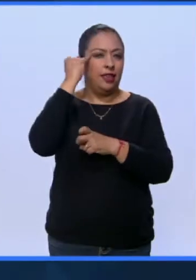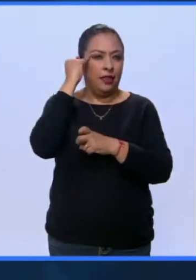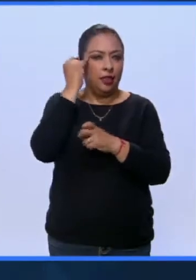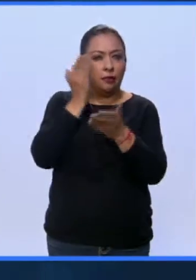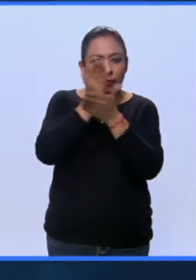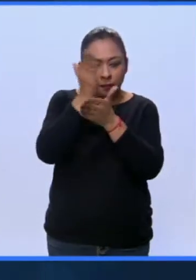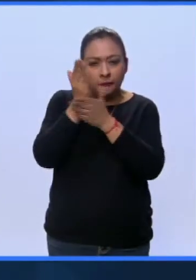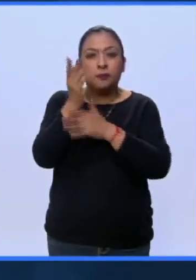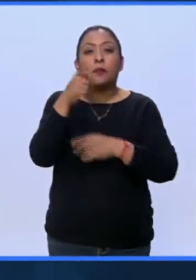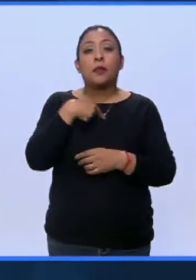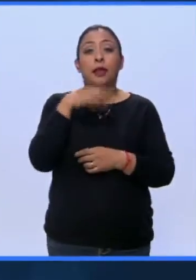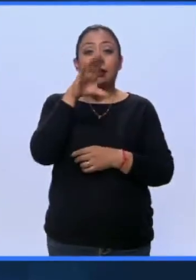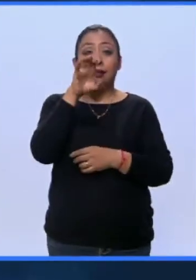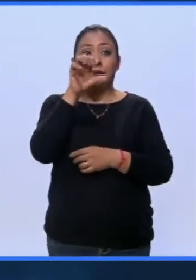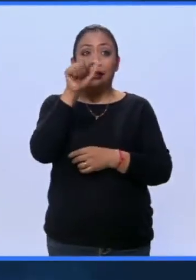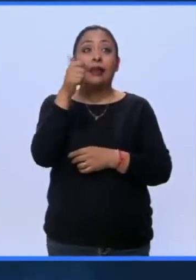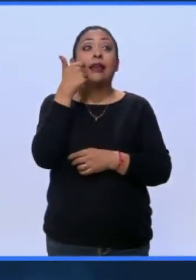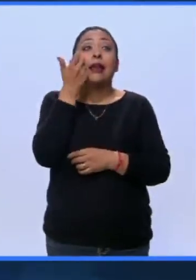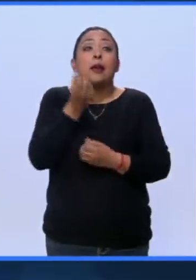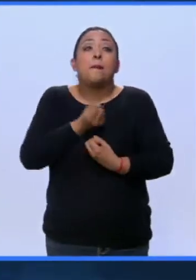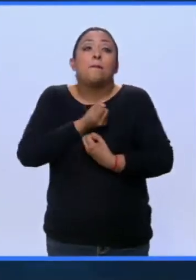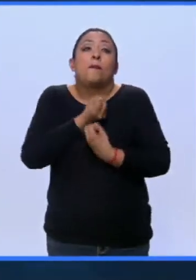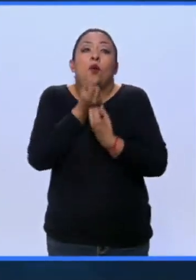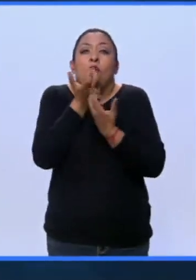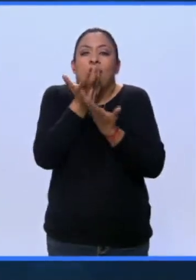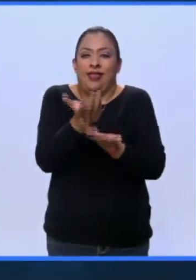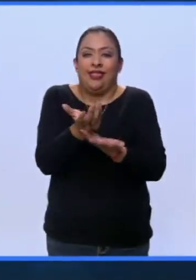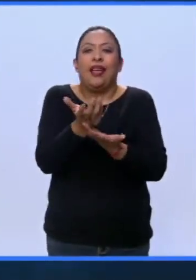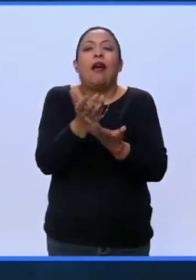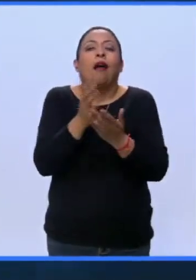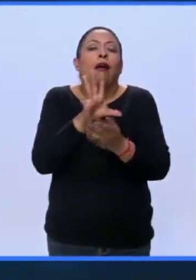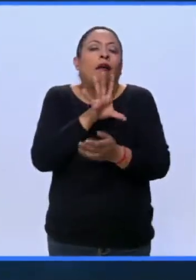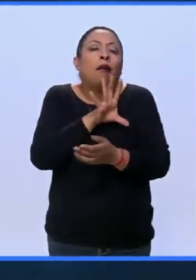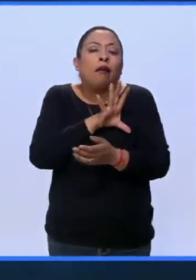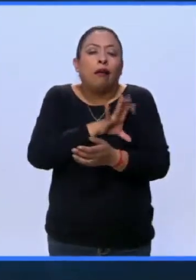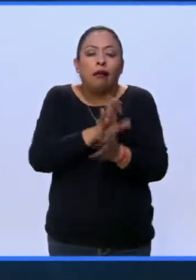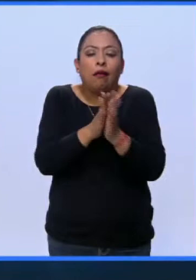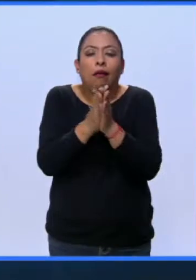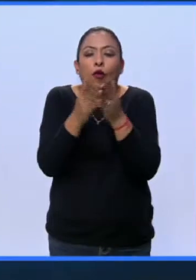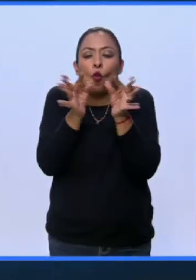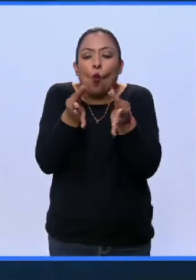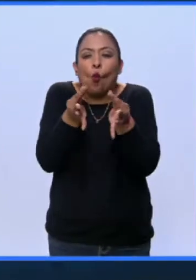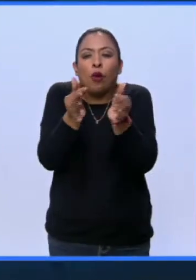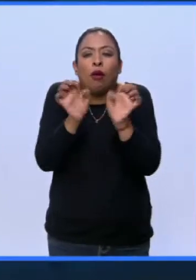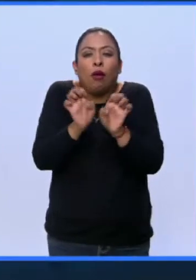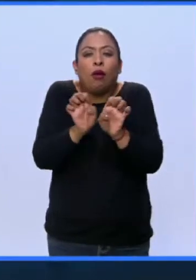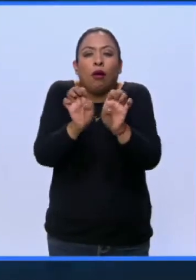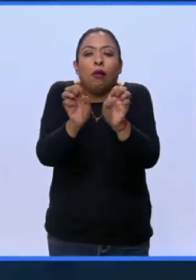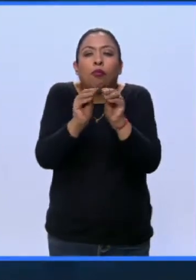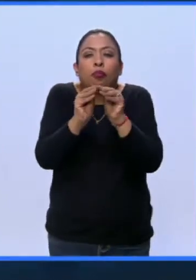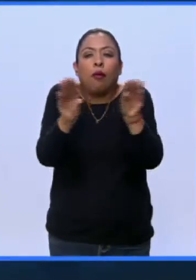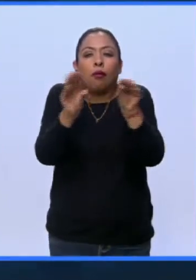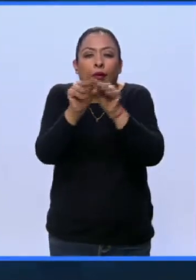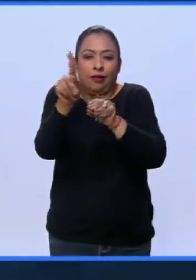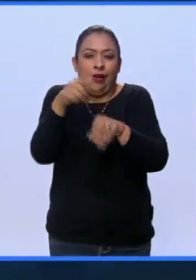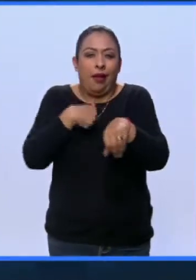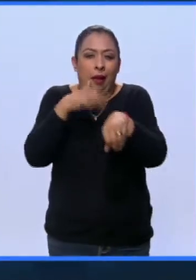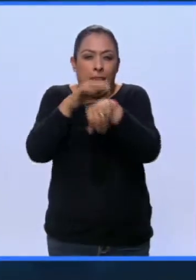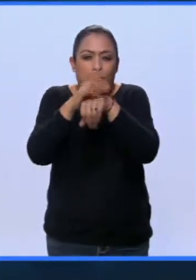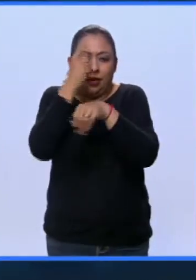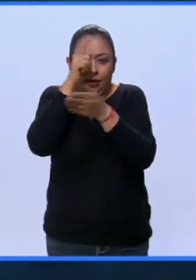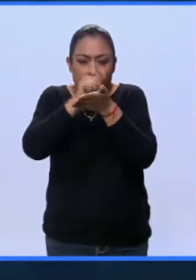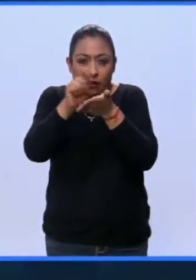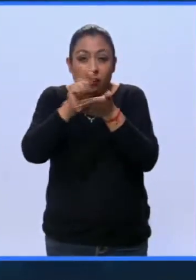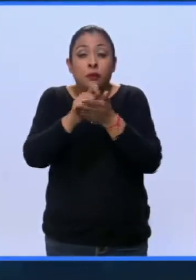César Aira quería ser poeta. Envidiaba los libros delgados y elegantes que publicaban sus amigos escritores de este género. Sin